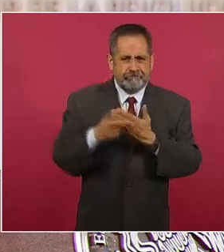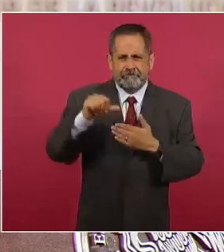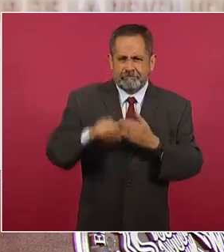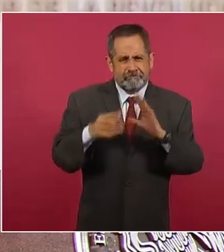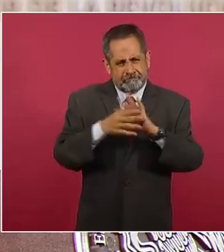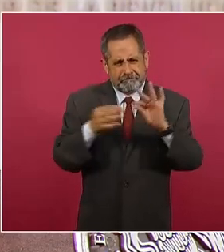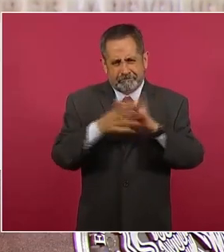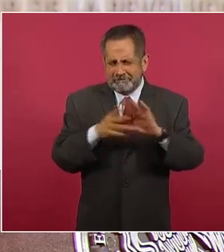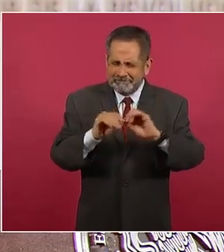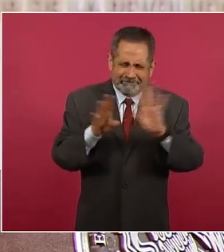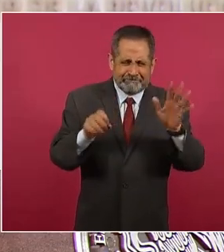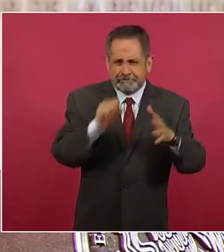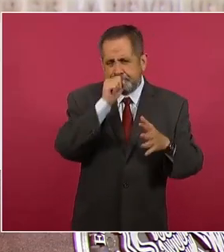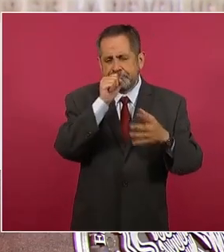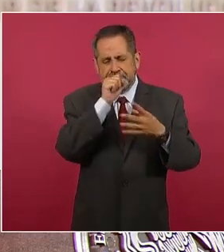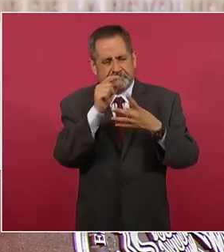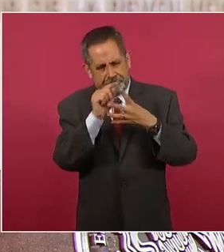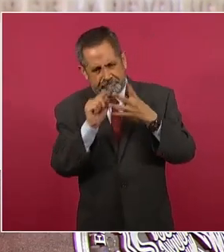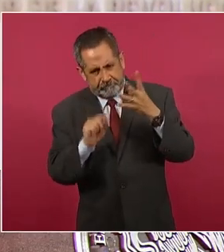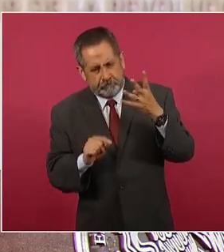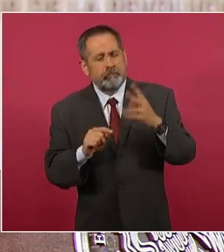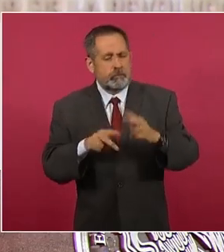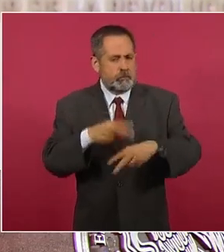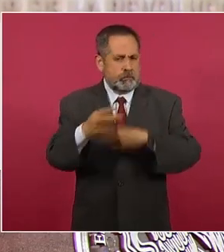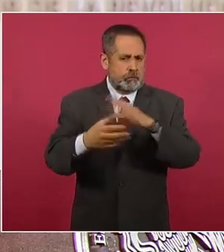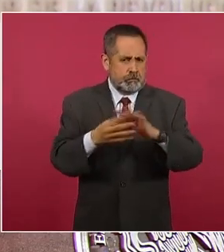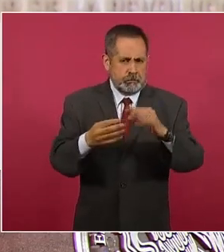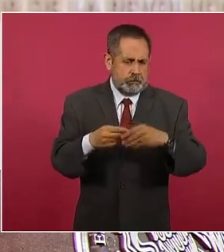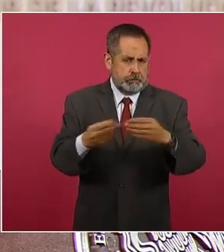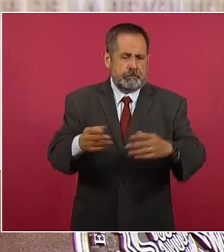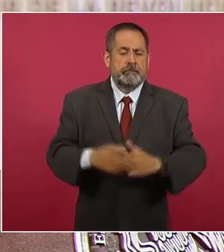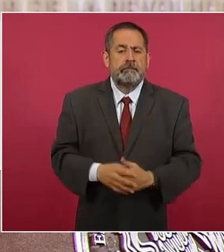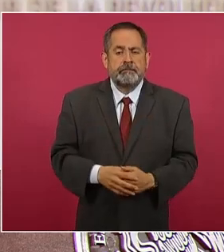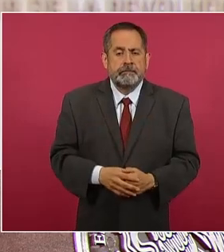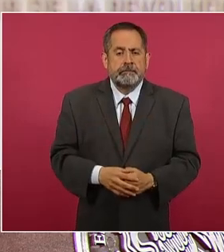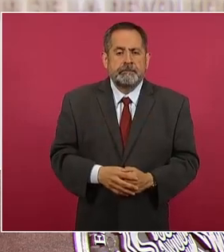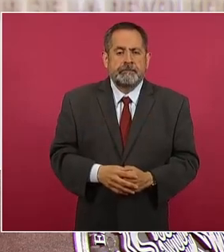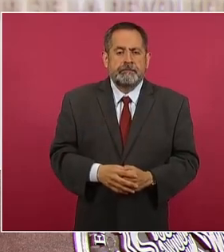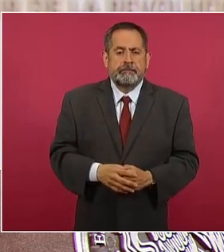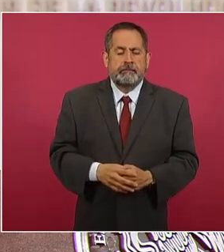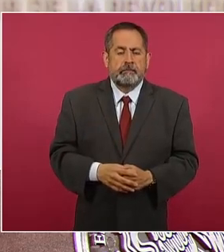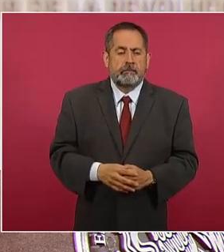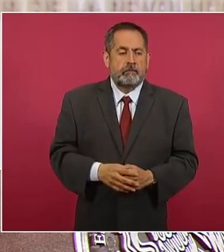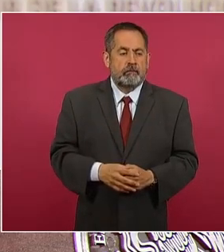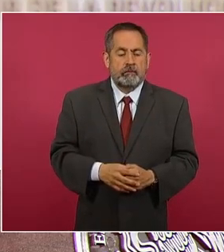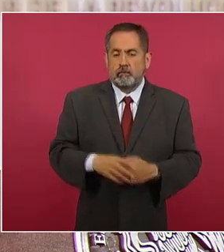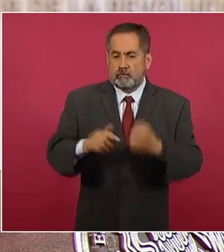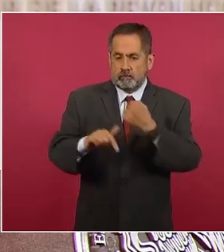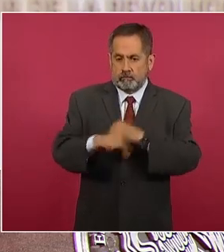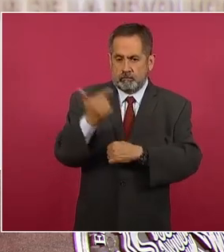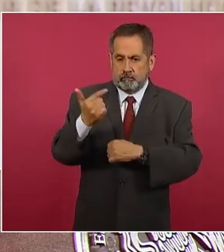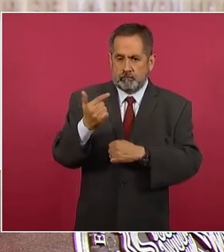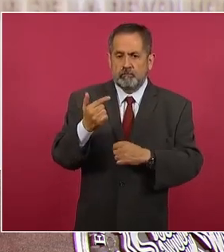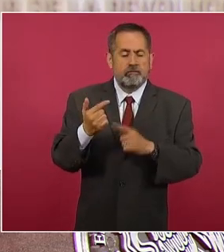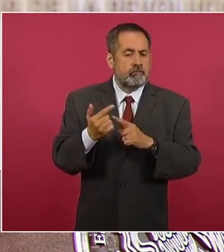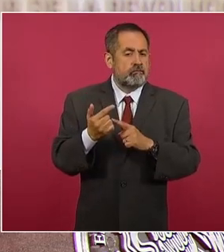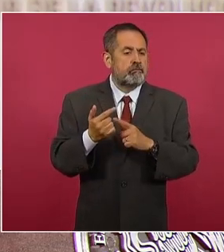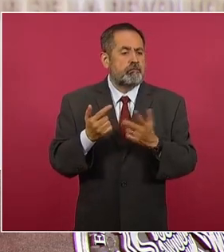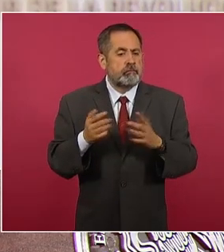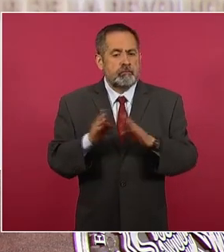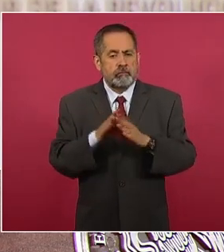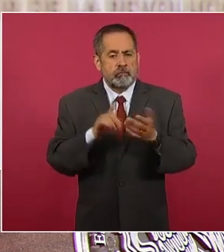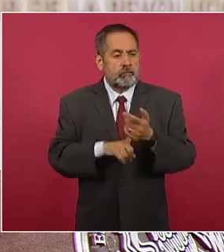detalle que lo estoy aquí presentando. Otras medidas. Doce. Constitución de una reserva